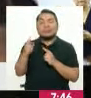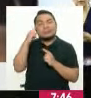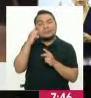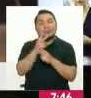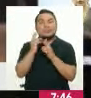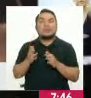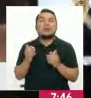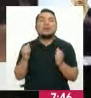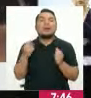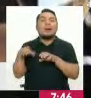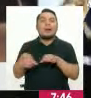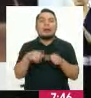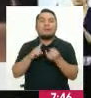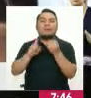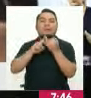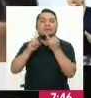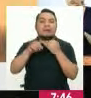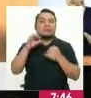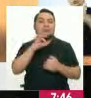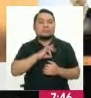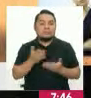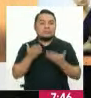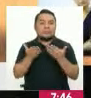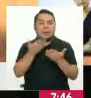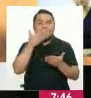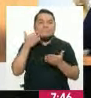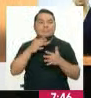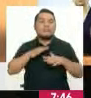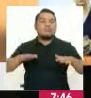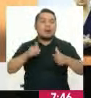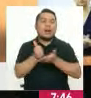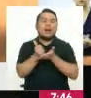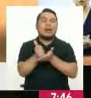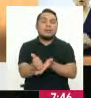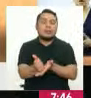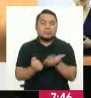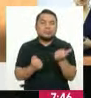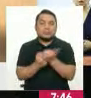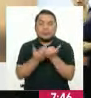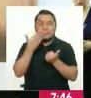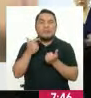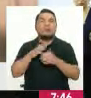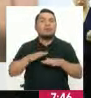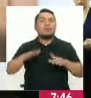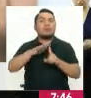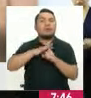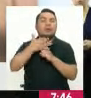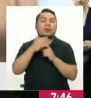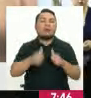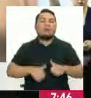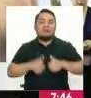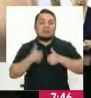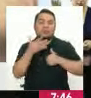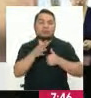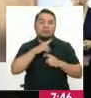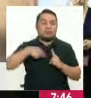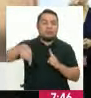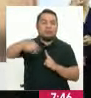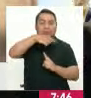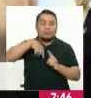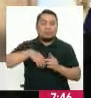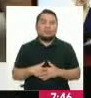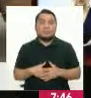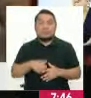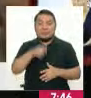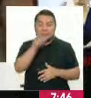acompañamiento que conlleven a mejorar las condiciones, ayudar, contribuir a mejorar las condiciones de vida de su entorno, de